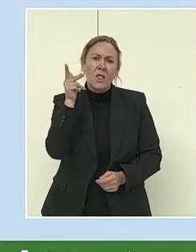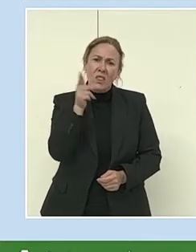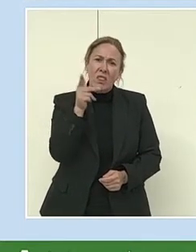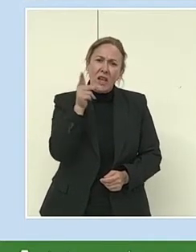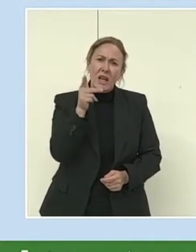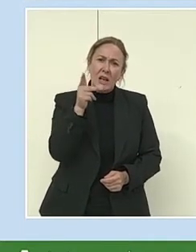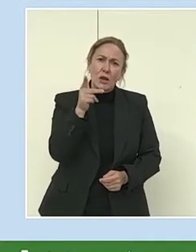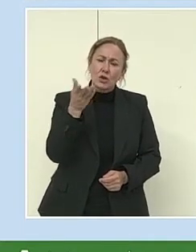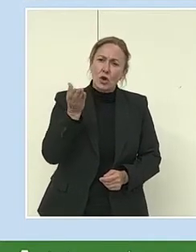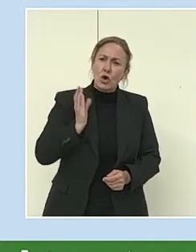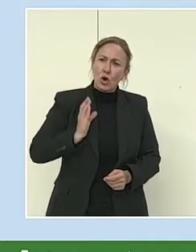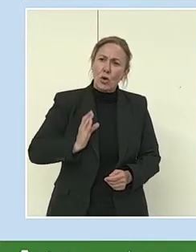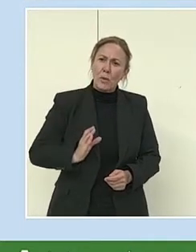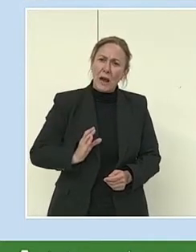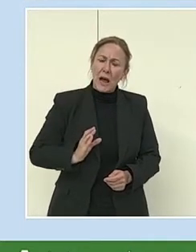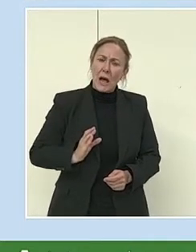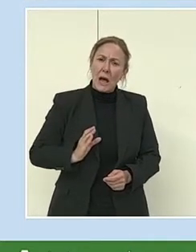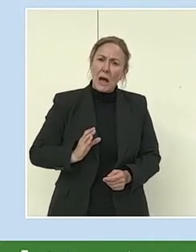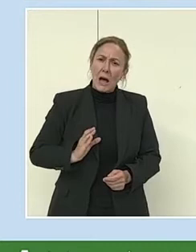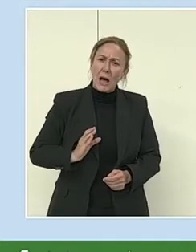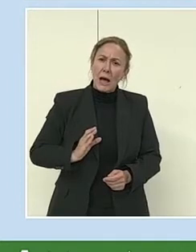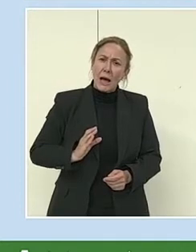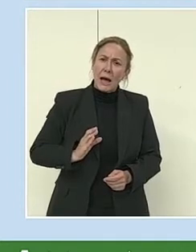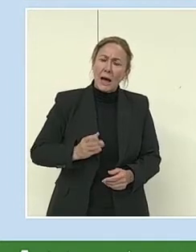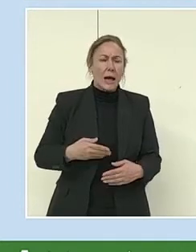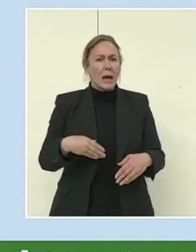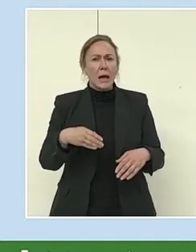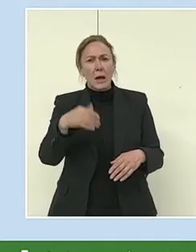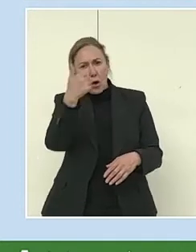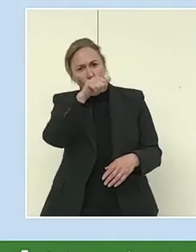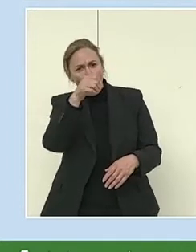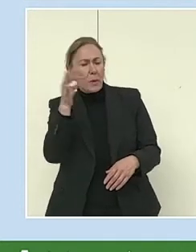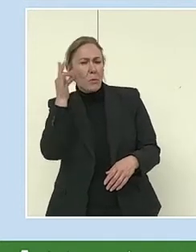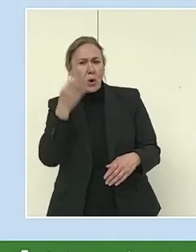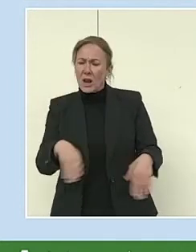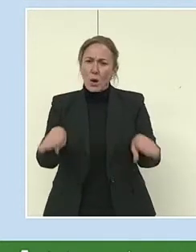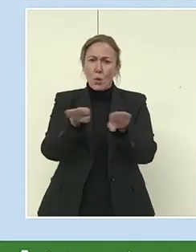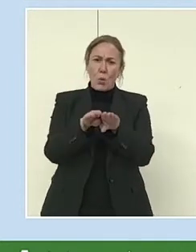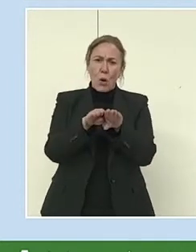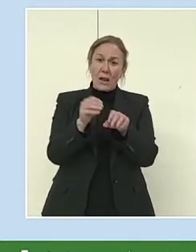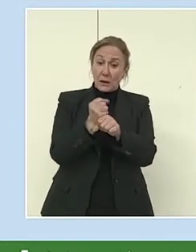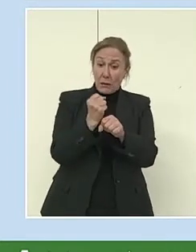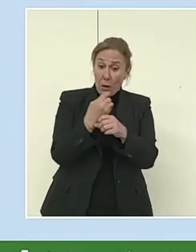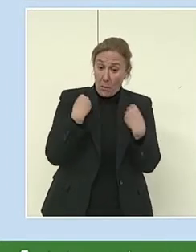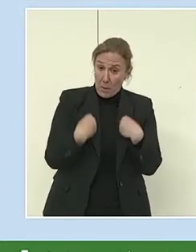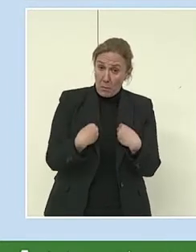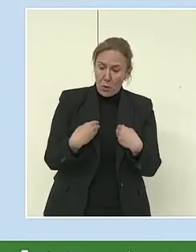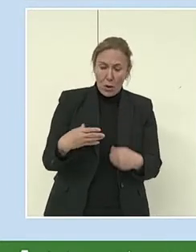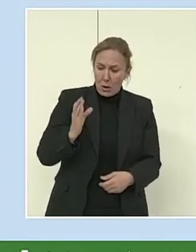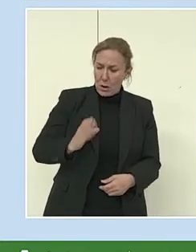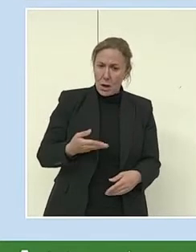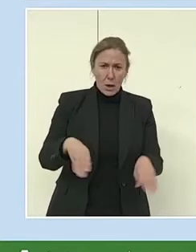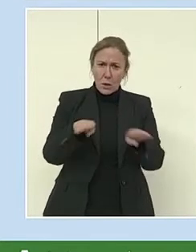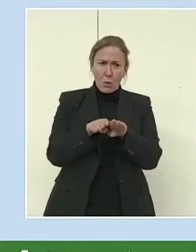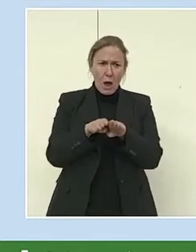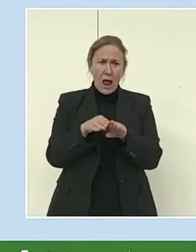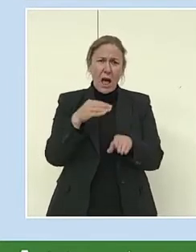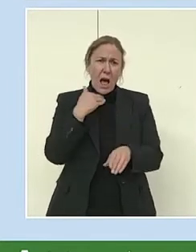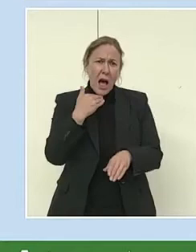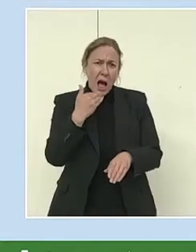derecho a cobrar igual salario por el mismo trabajo? ¿Vale? ¿Hay alguien que no?